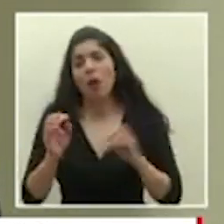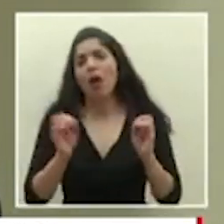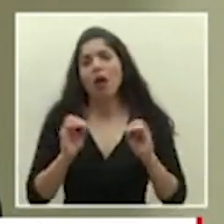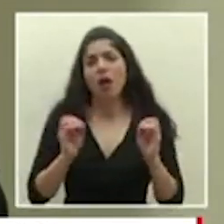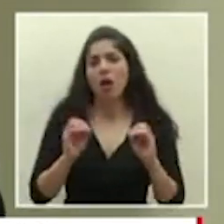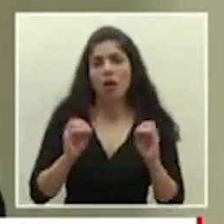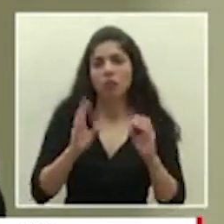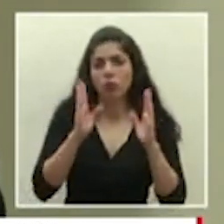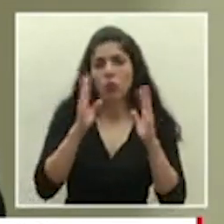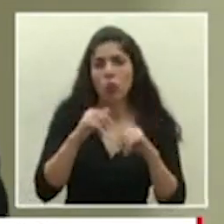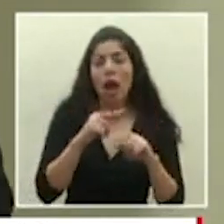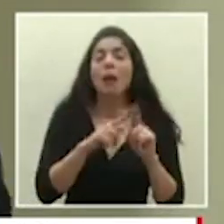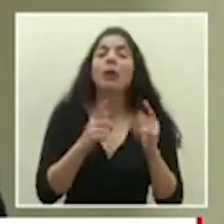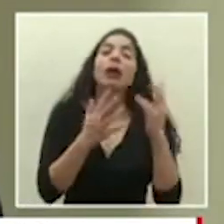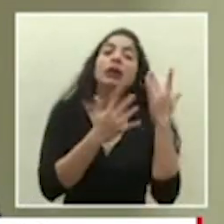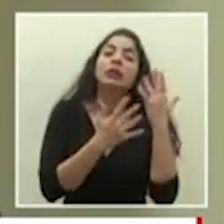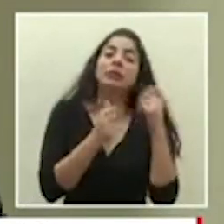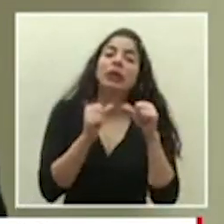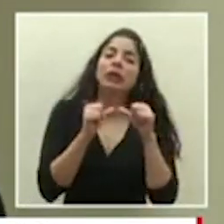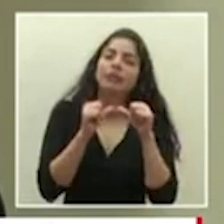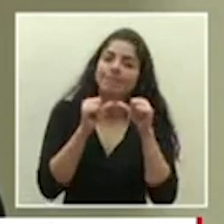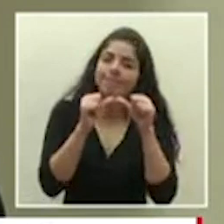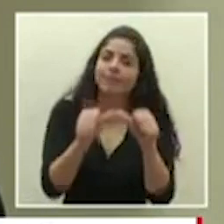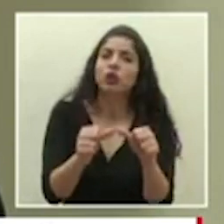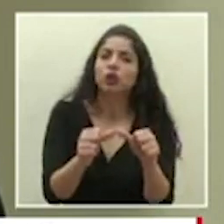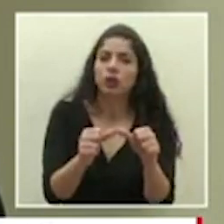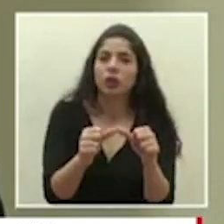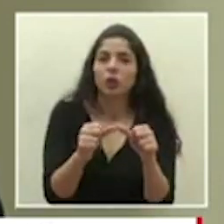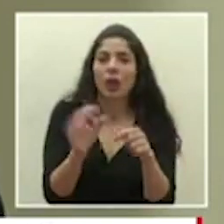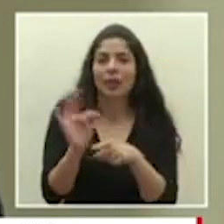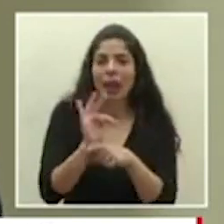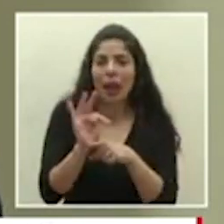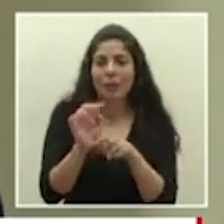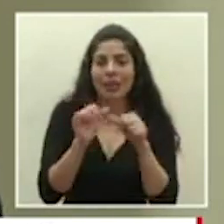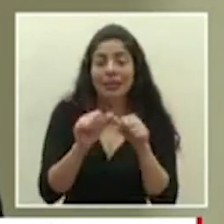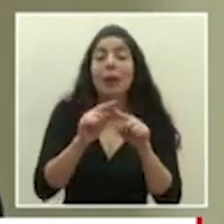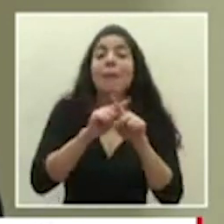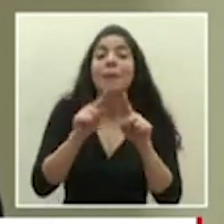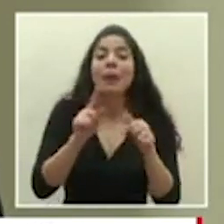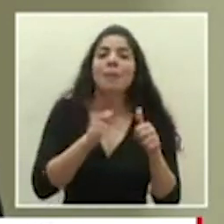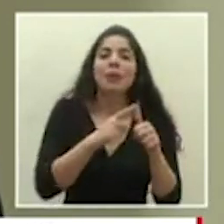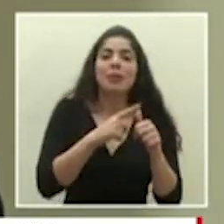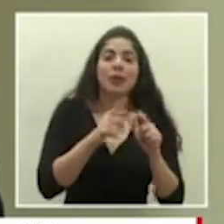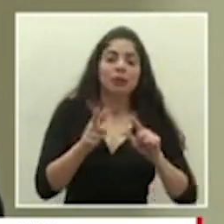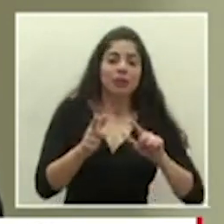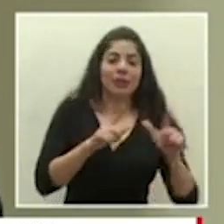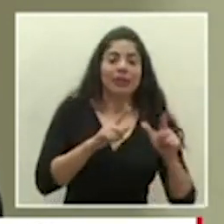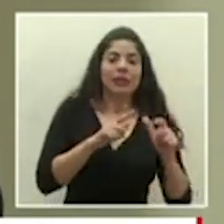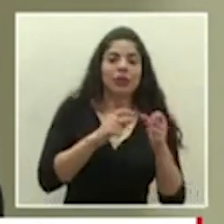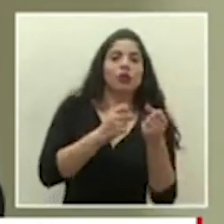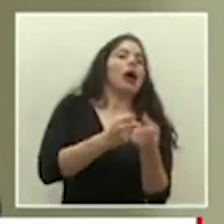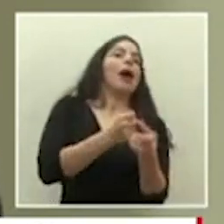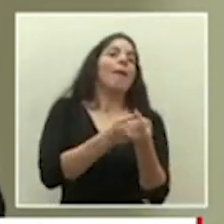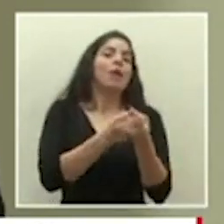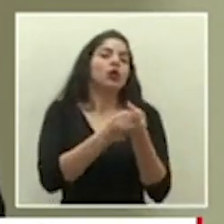que podamos continuar con la terapia pero bajo esa sombrilla de investigación clínica